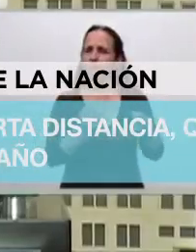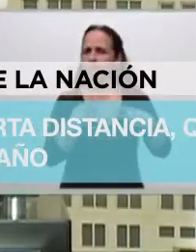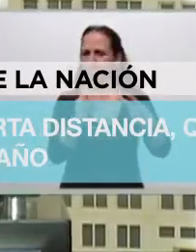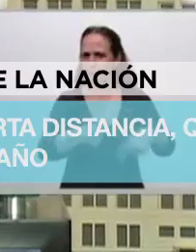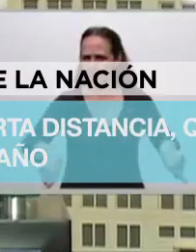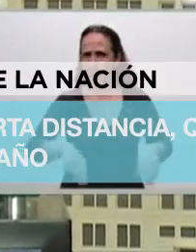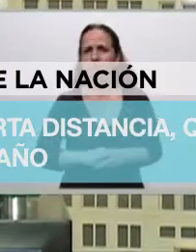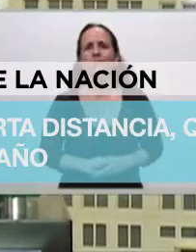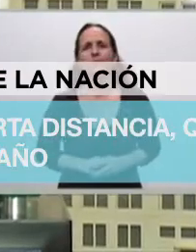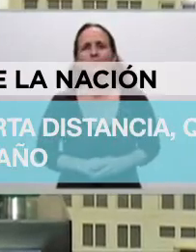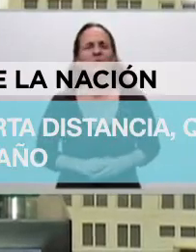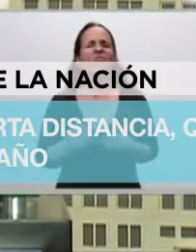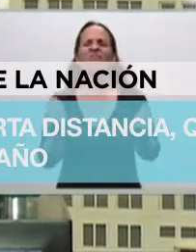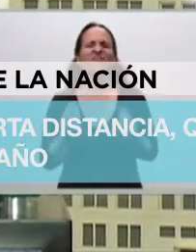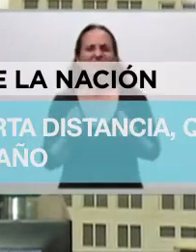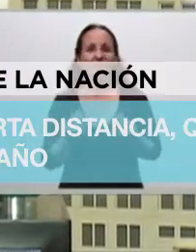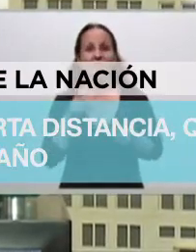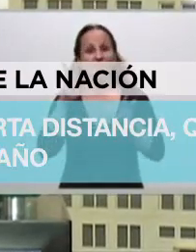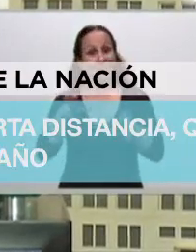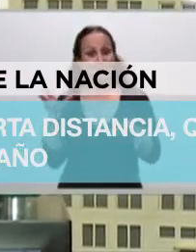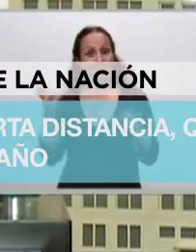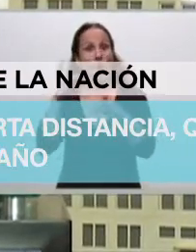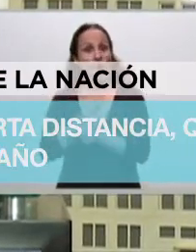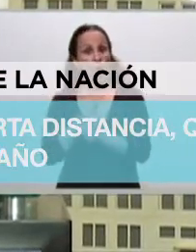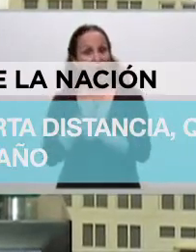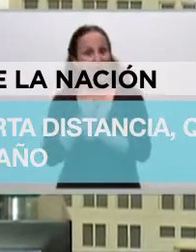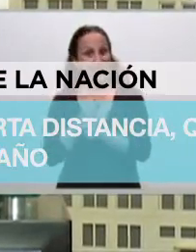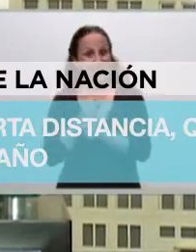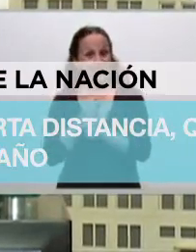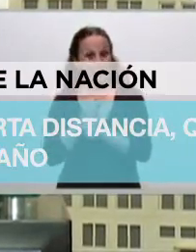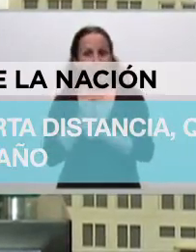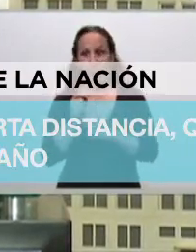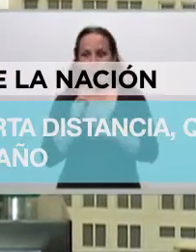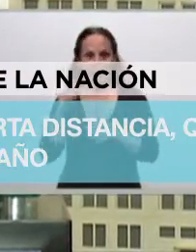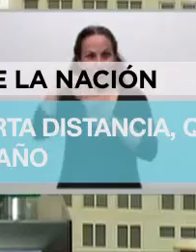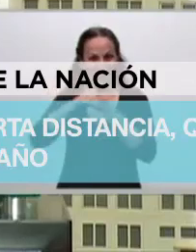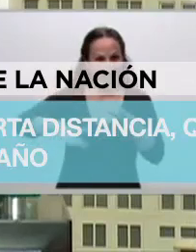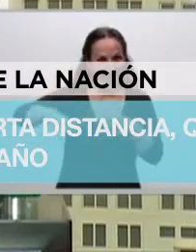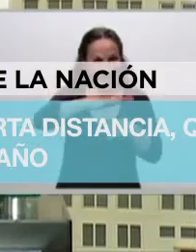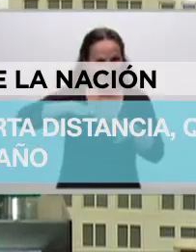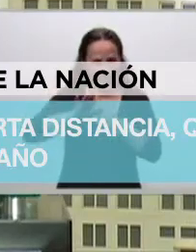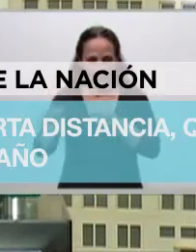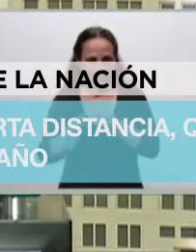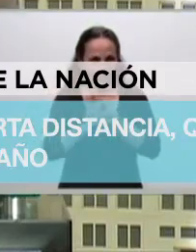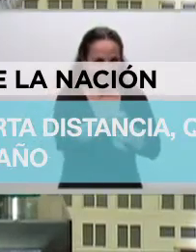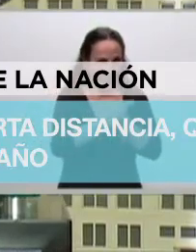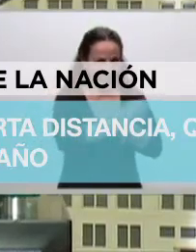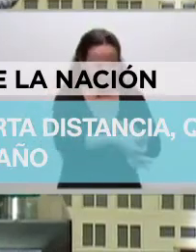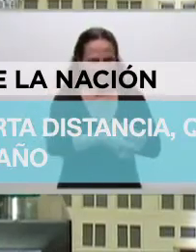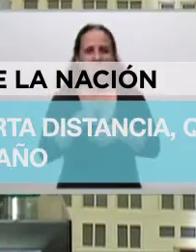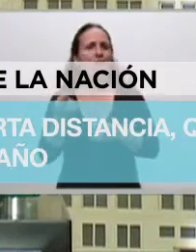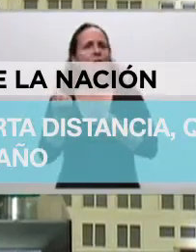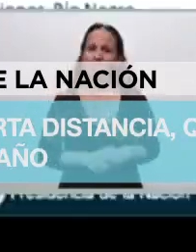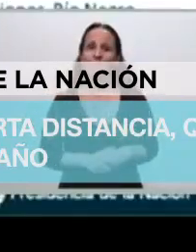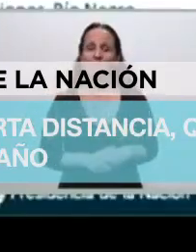para los colectivos de corta distancia a través de un programa de financiamiento para